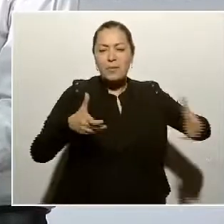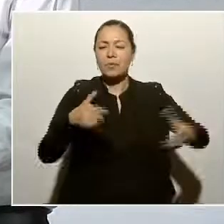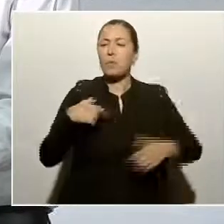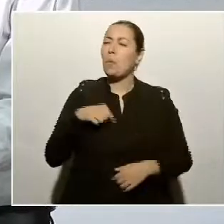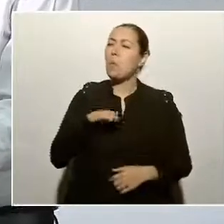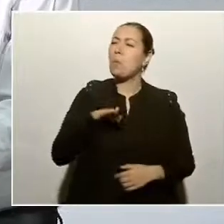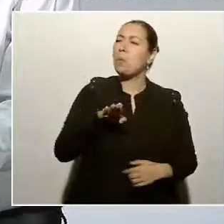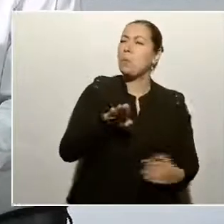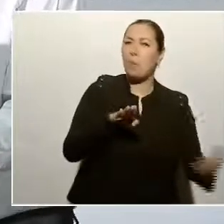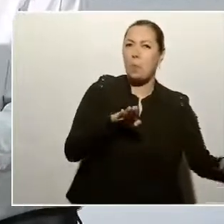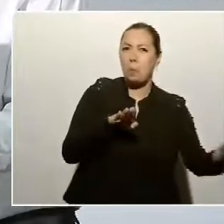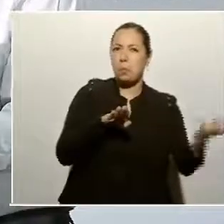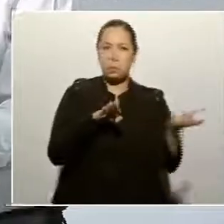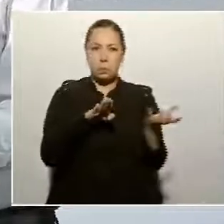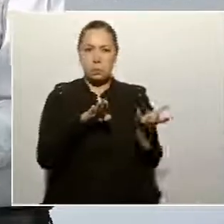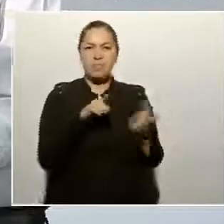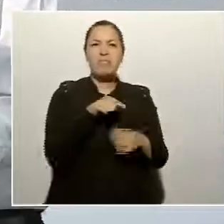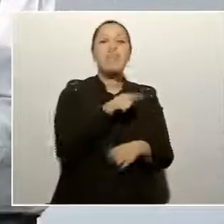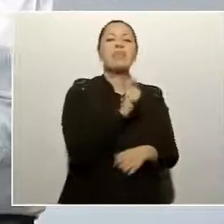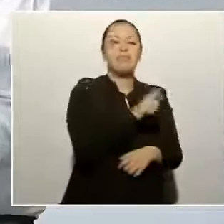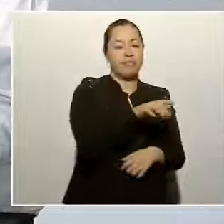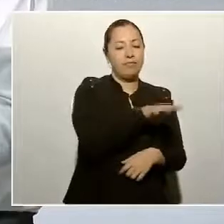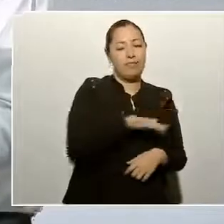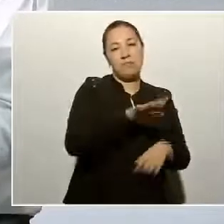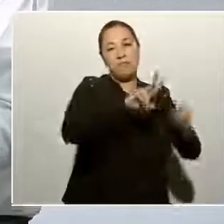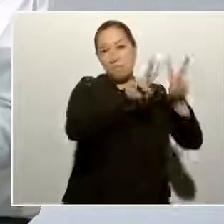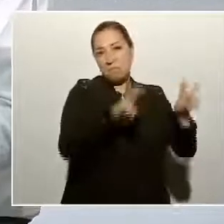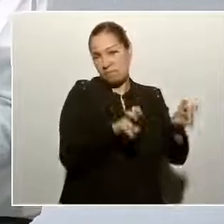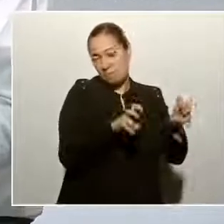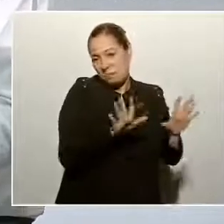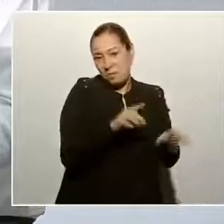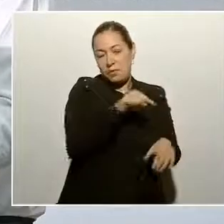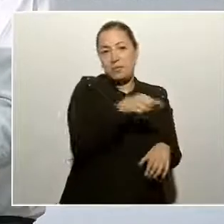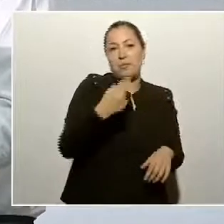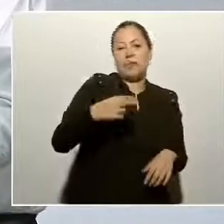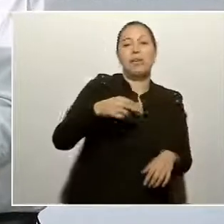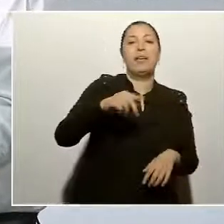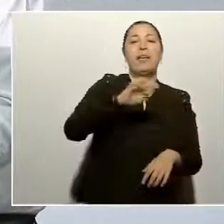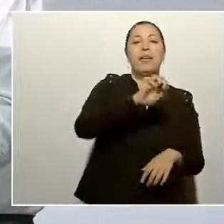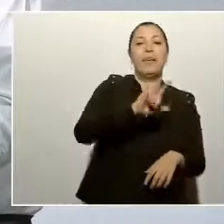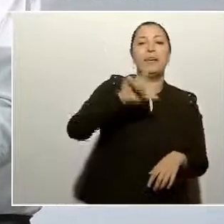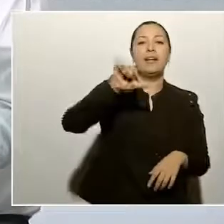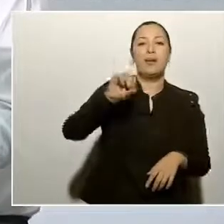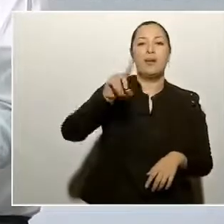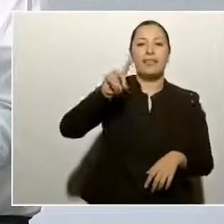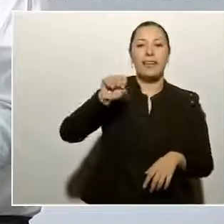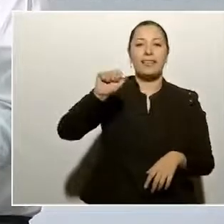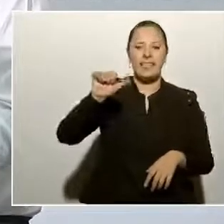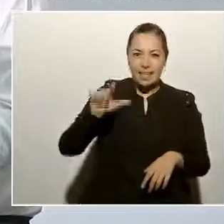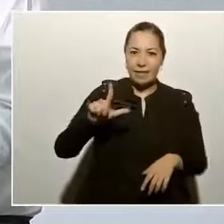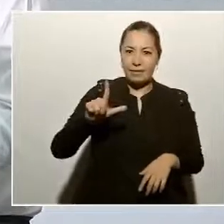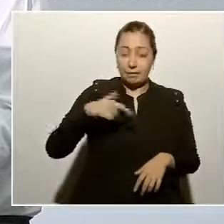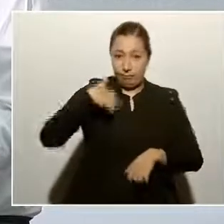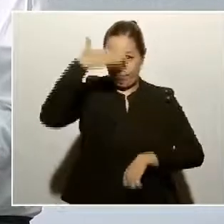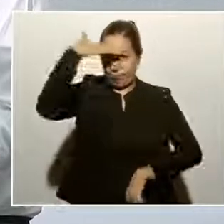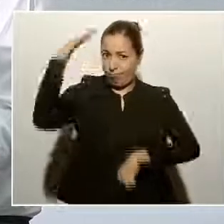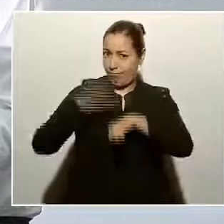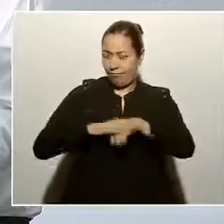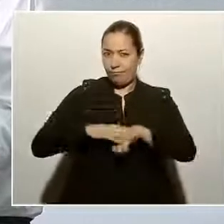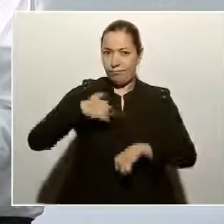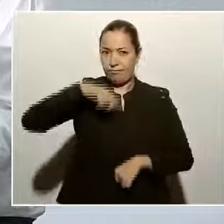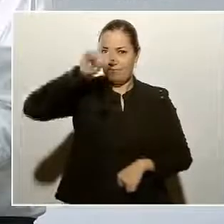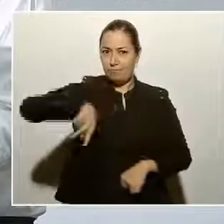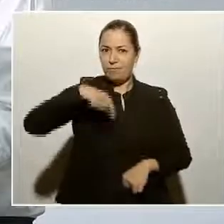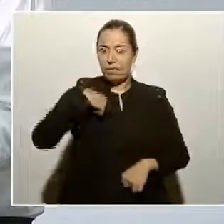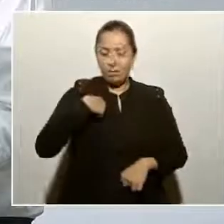en una comunidad que se llama El Ohdasal. No se me olvida, porque hasta grabé